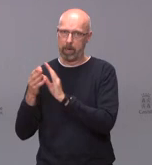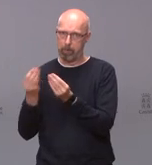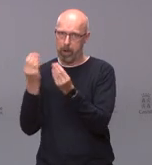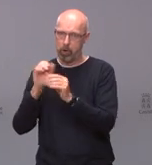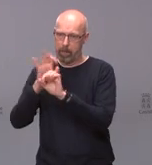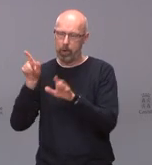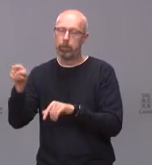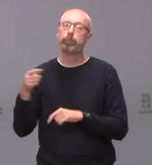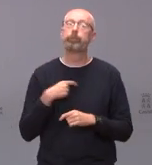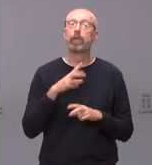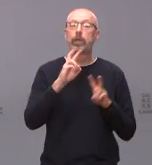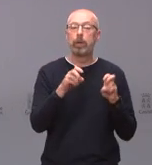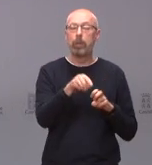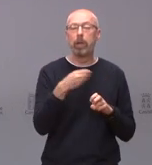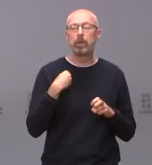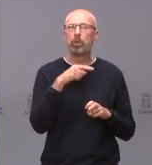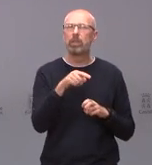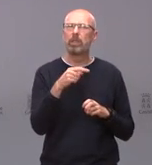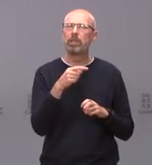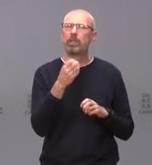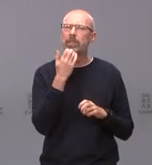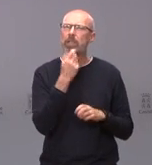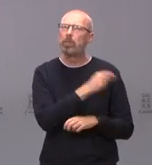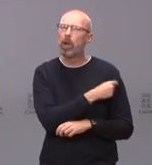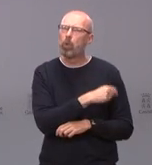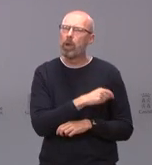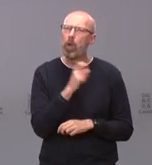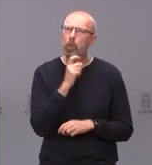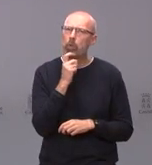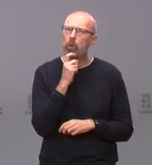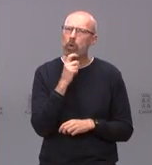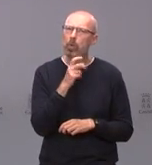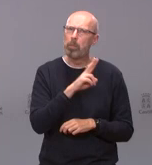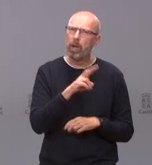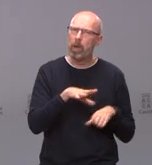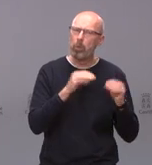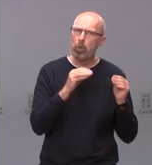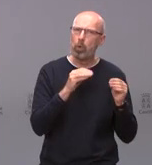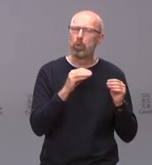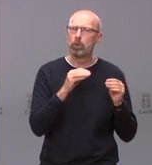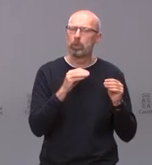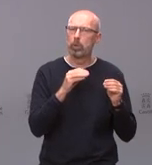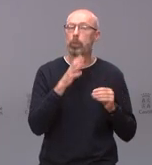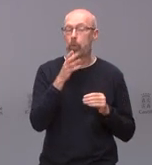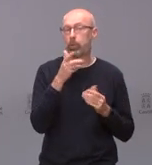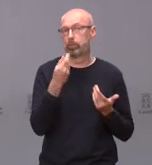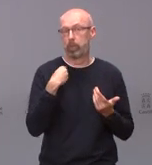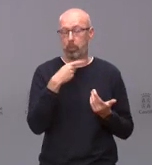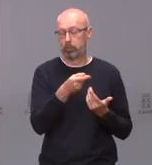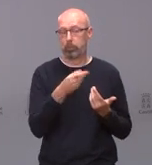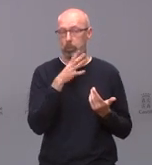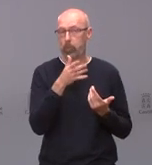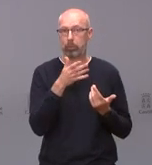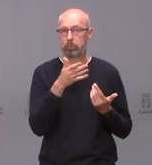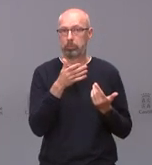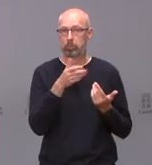si se va a vacunar perdón en vacunar en Valladolid y Burgos pues por la misma razón porque es heterogéneo y por tanto